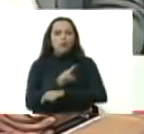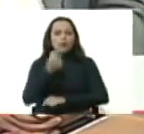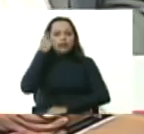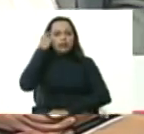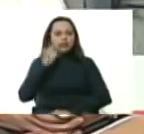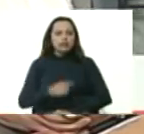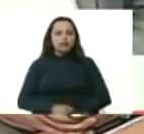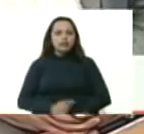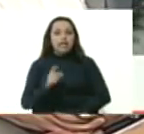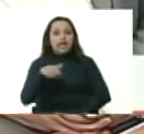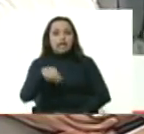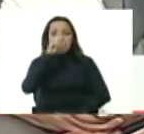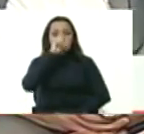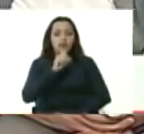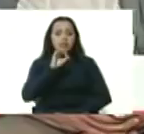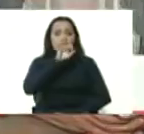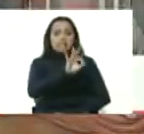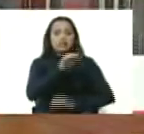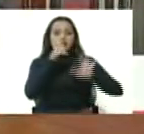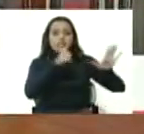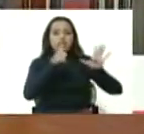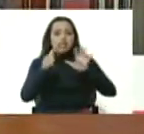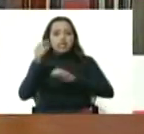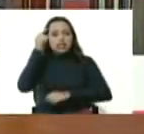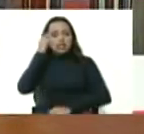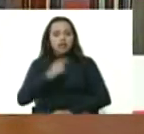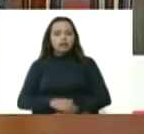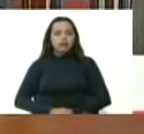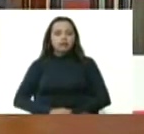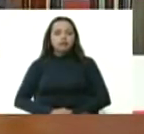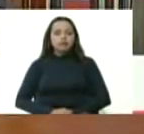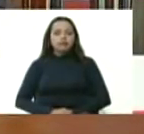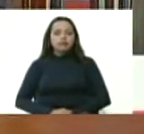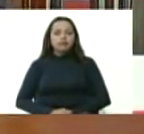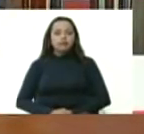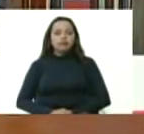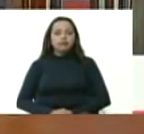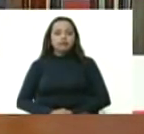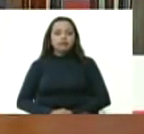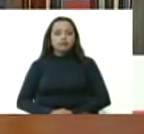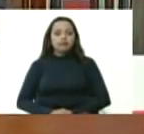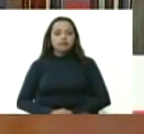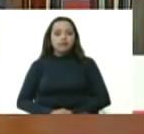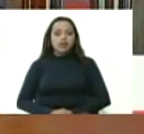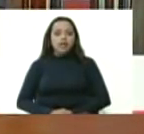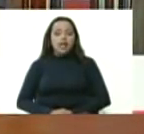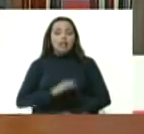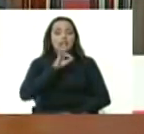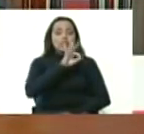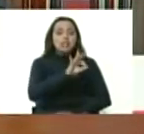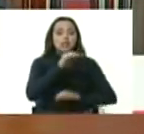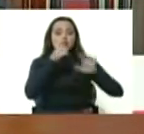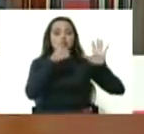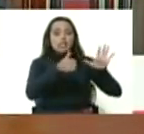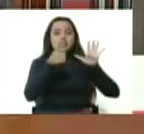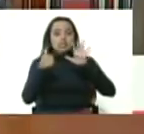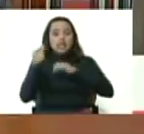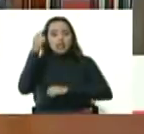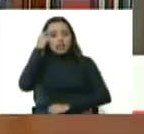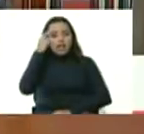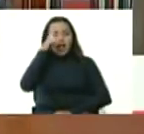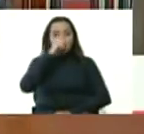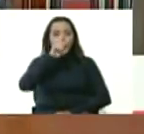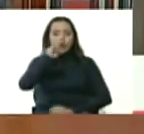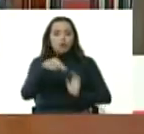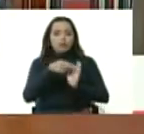este año hay 366 días porque es año bisiesto de los 366 días del año 2020